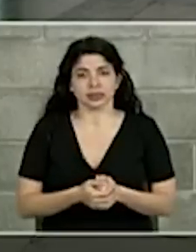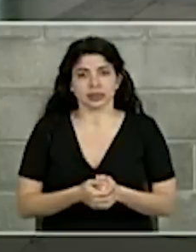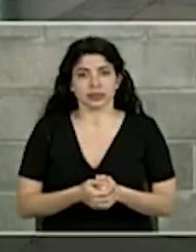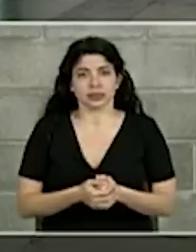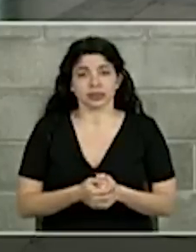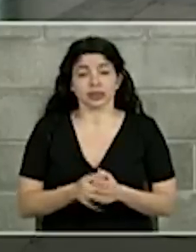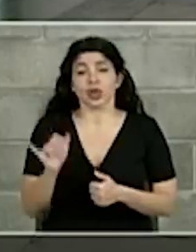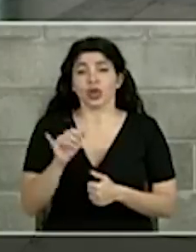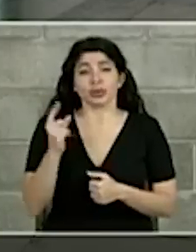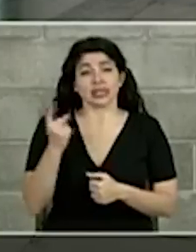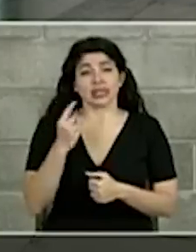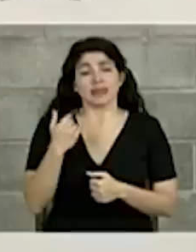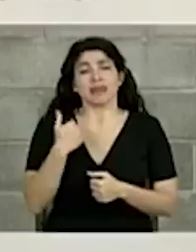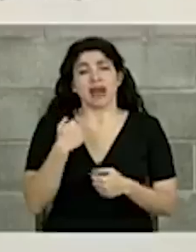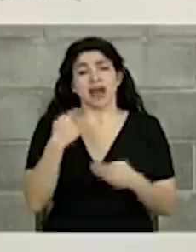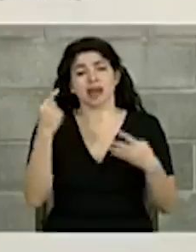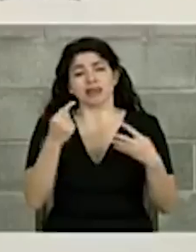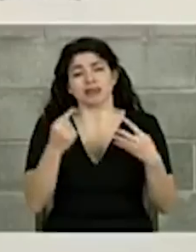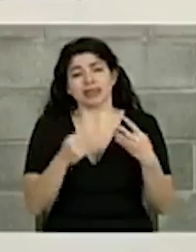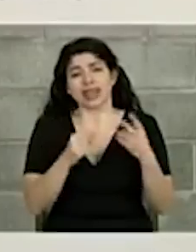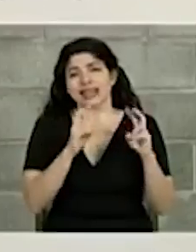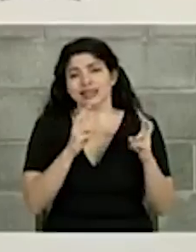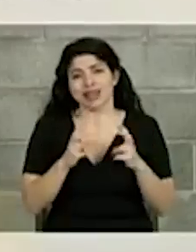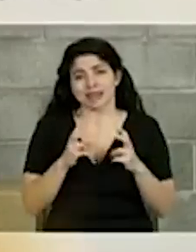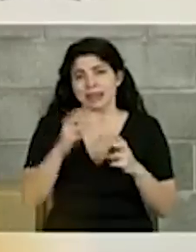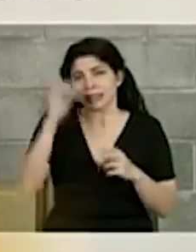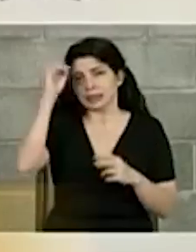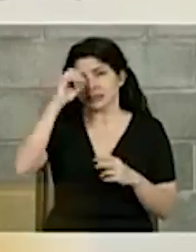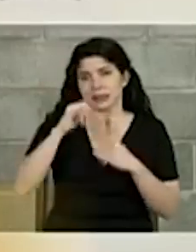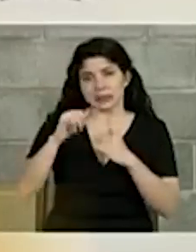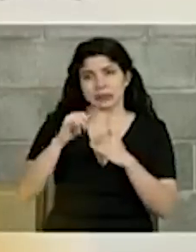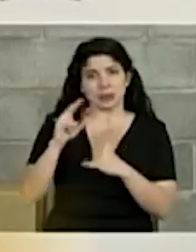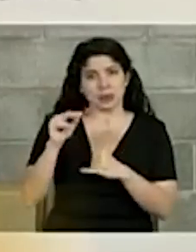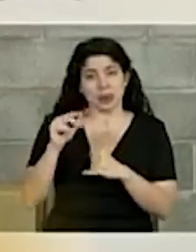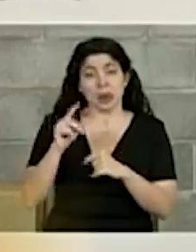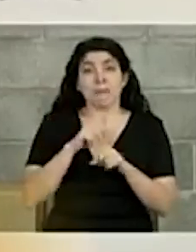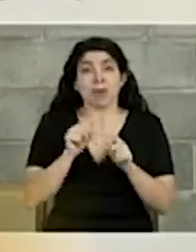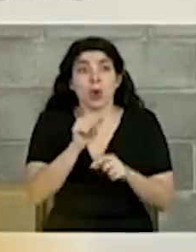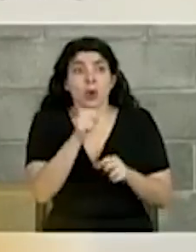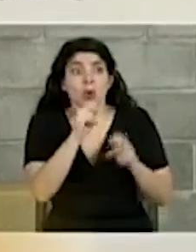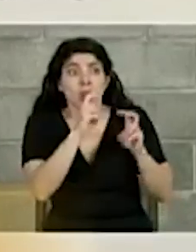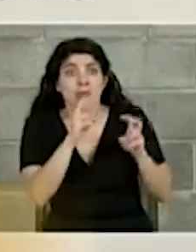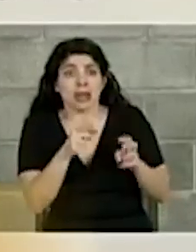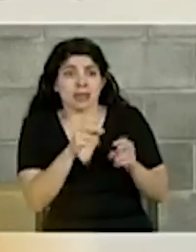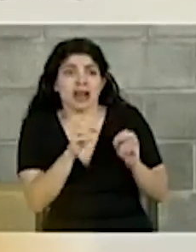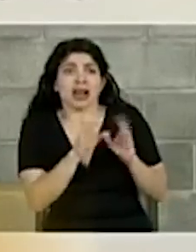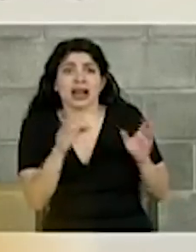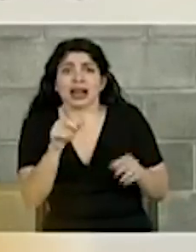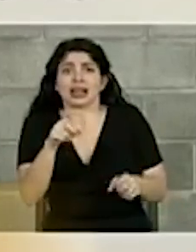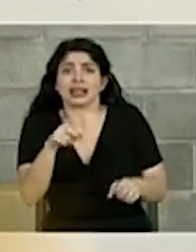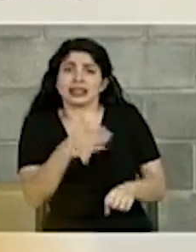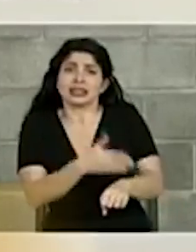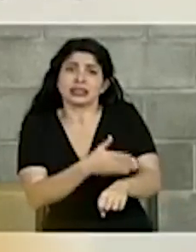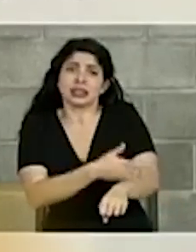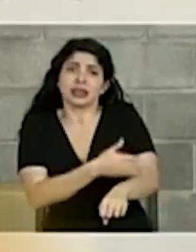Como es usual, hay temas donde no hay coincidencias, pero hay otros donde es evidente la necesidad de avance.